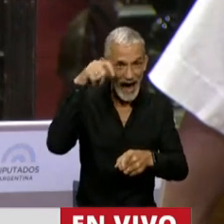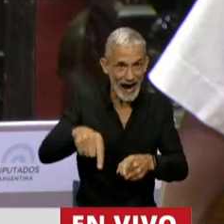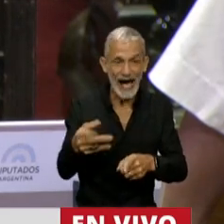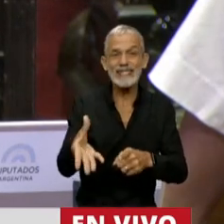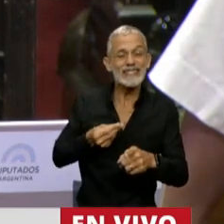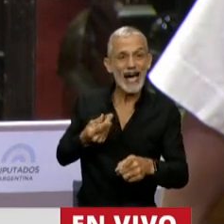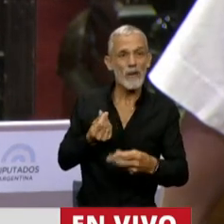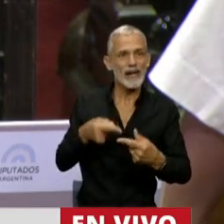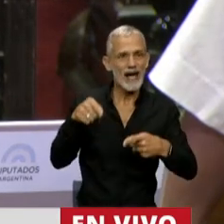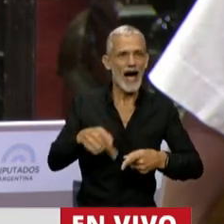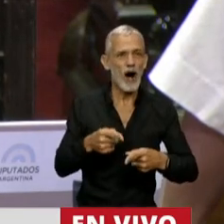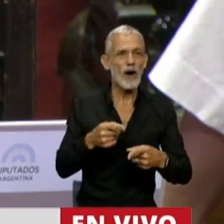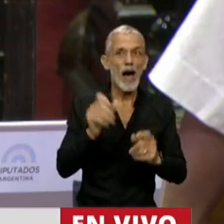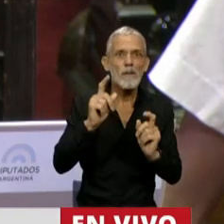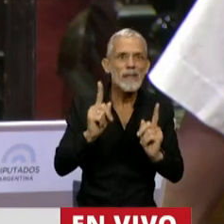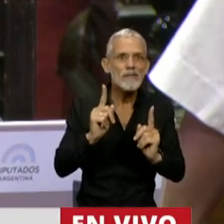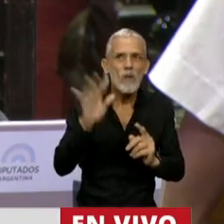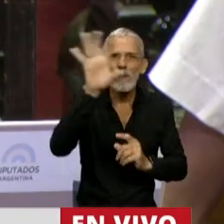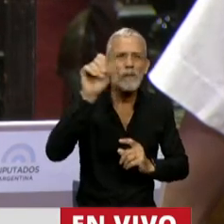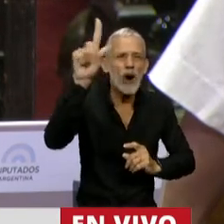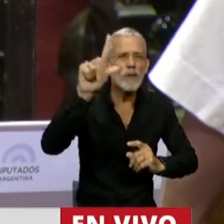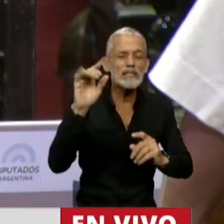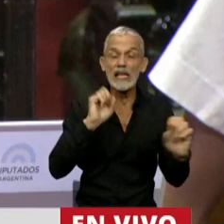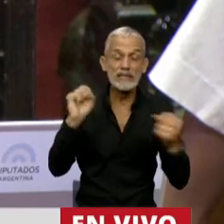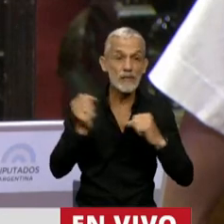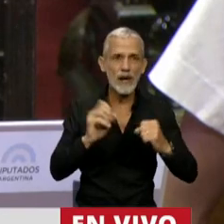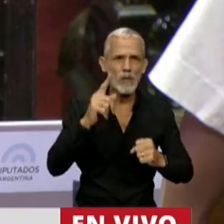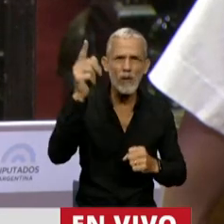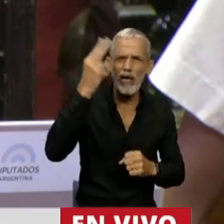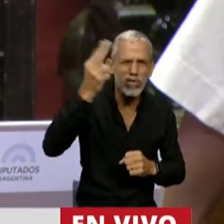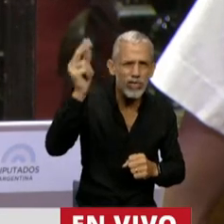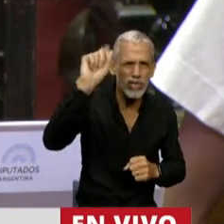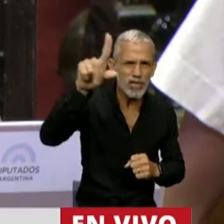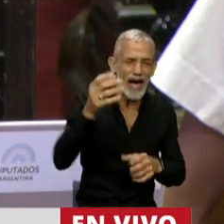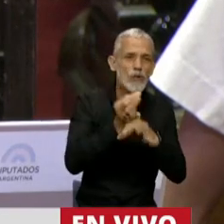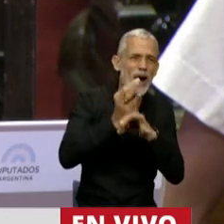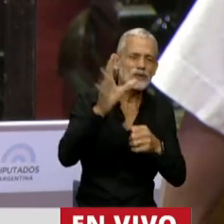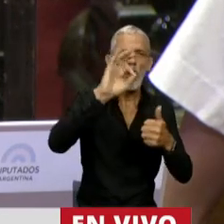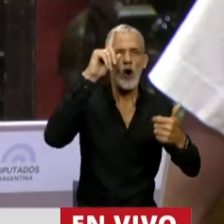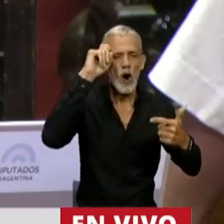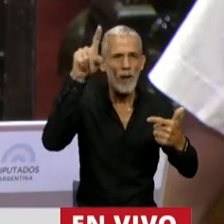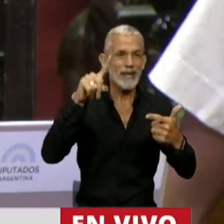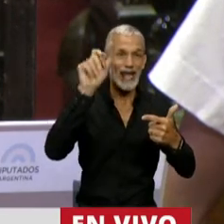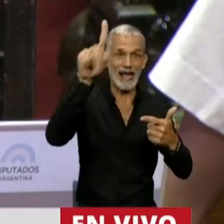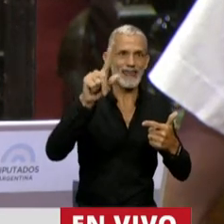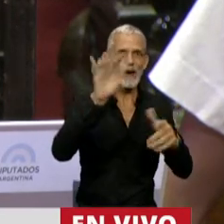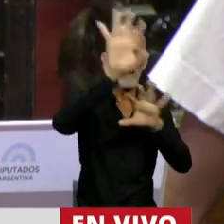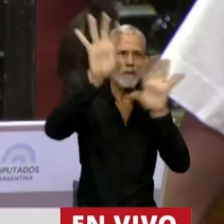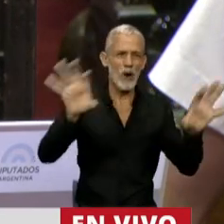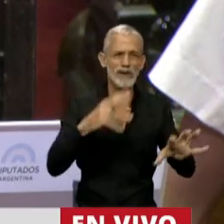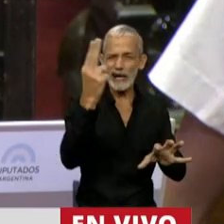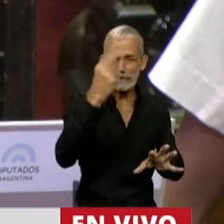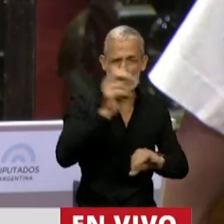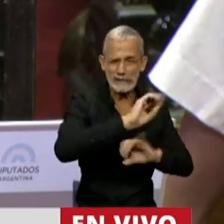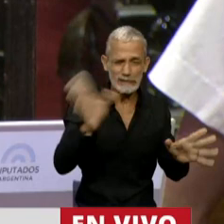comprovincianos desesperados por el pésimo servicio de educación y de salud que les dan en las provincias.